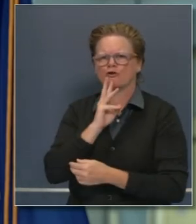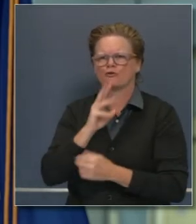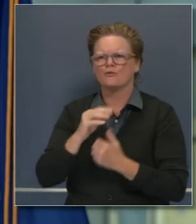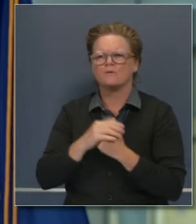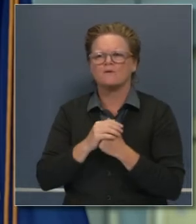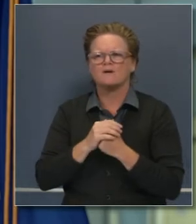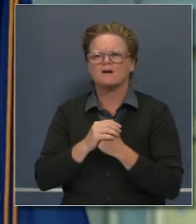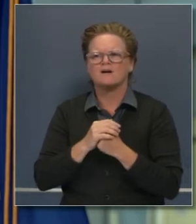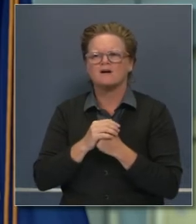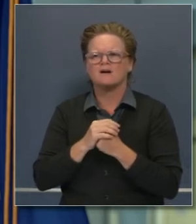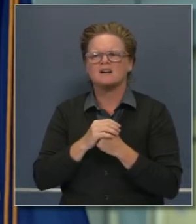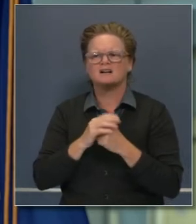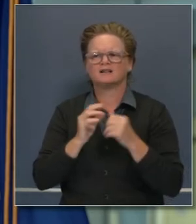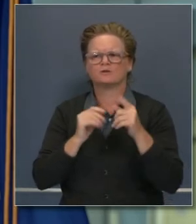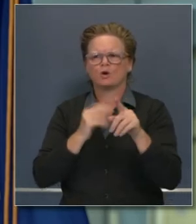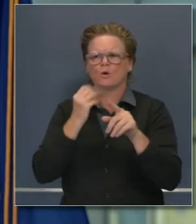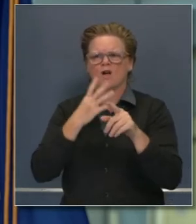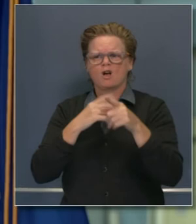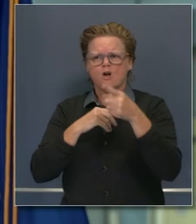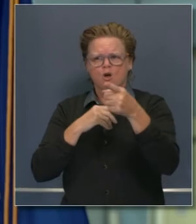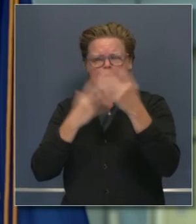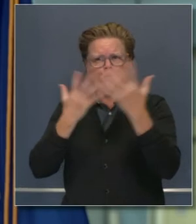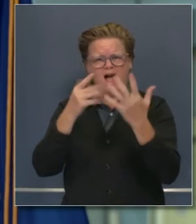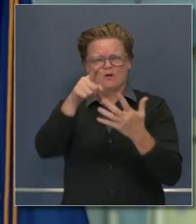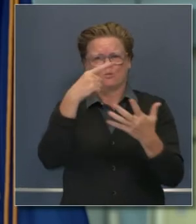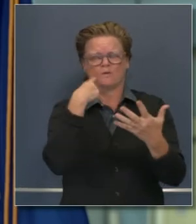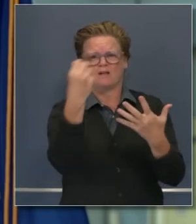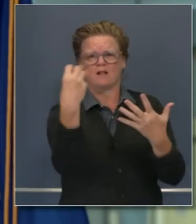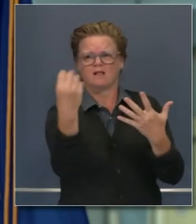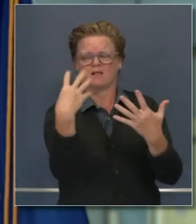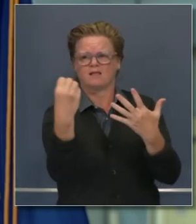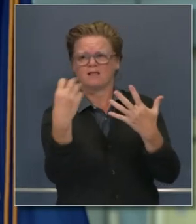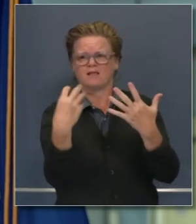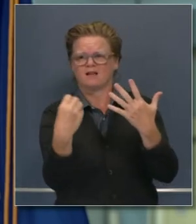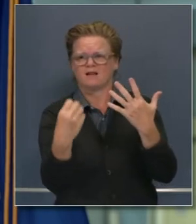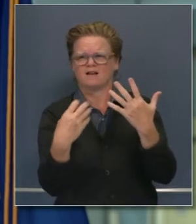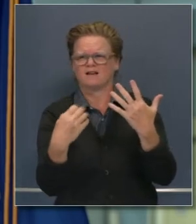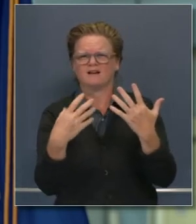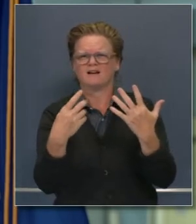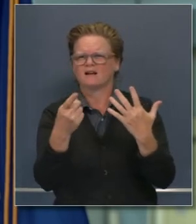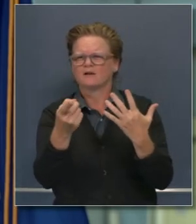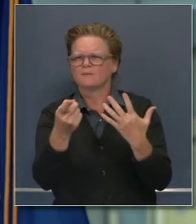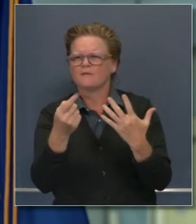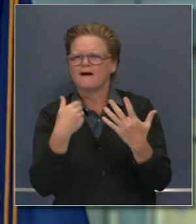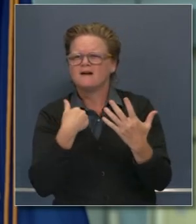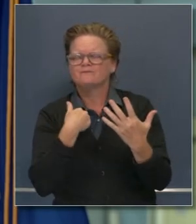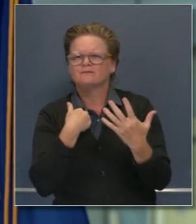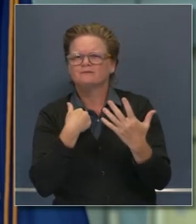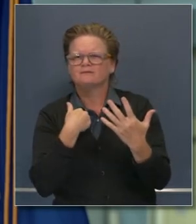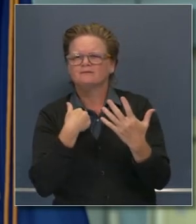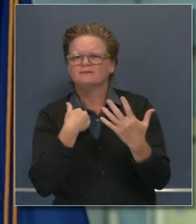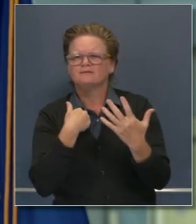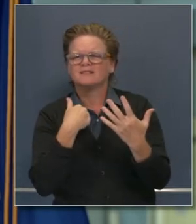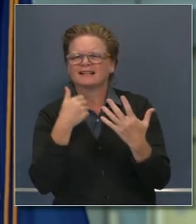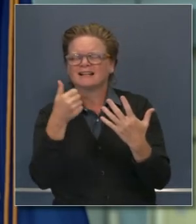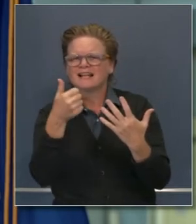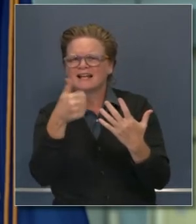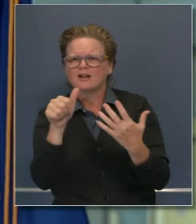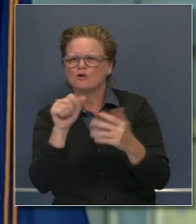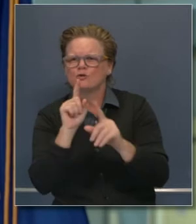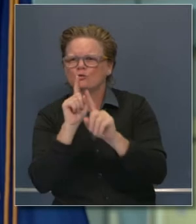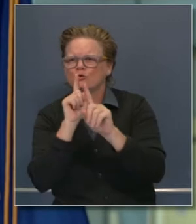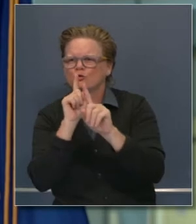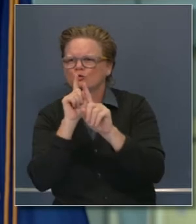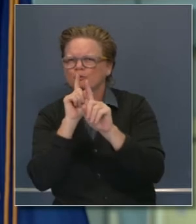a la mesa directiva que gestiona el uso del agua. Entonces, ¿qué nos puede usted decir en cuanto a estos